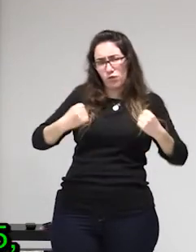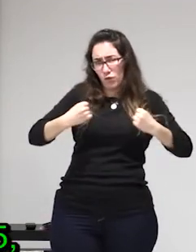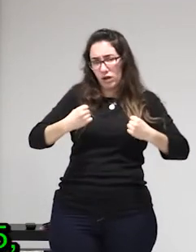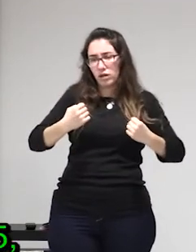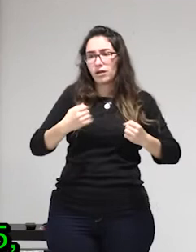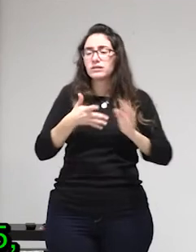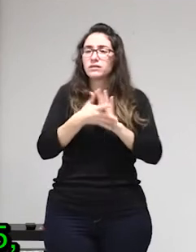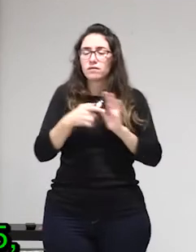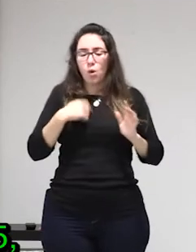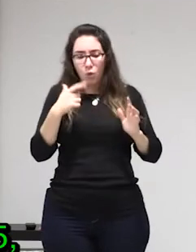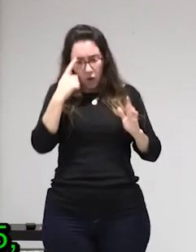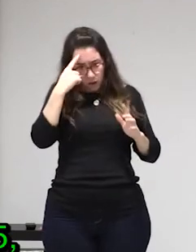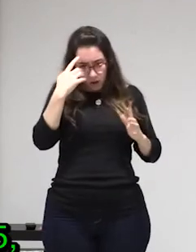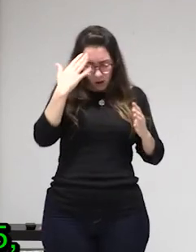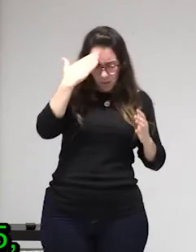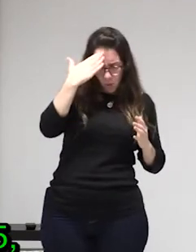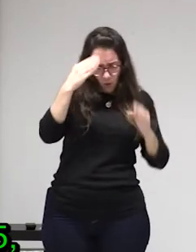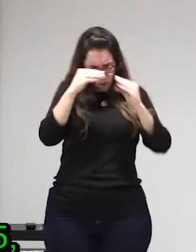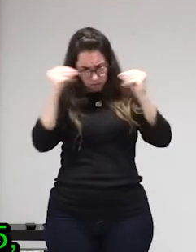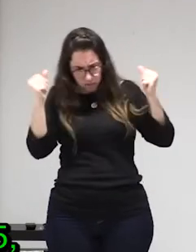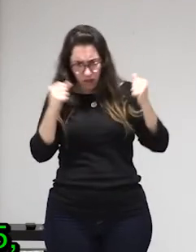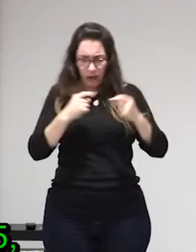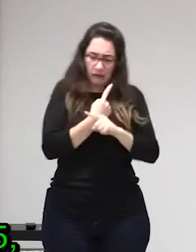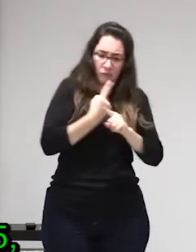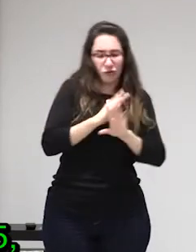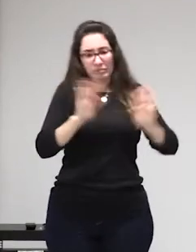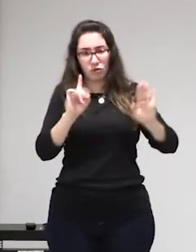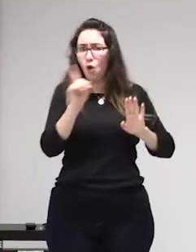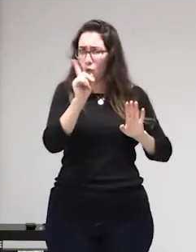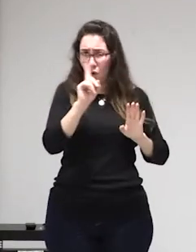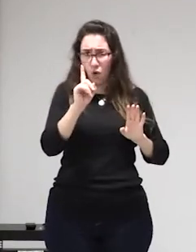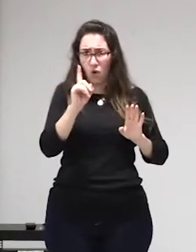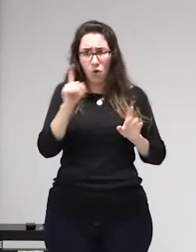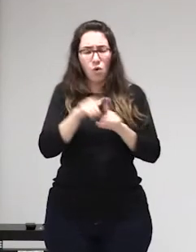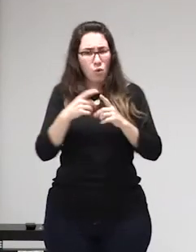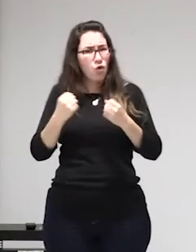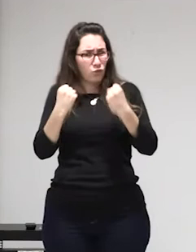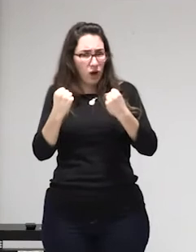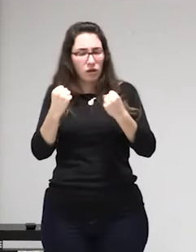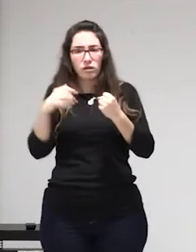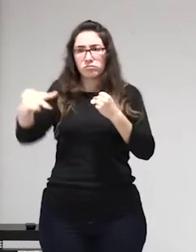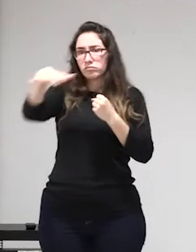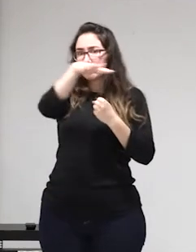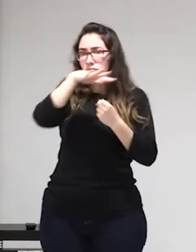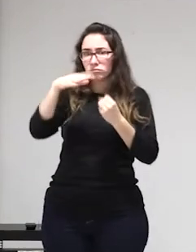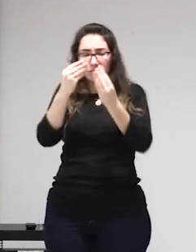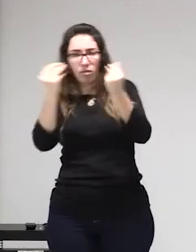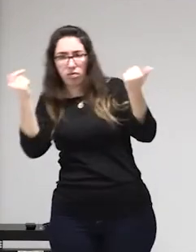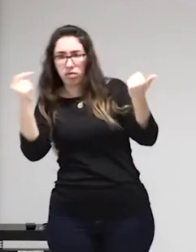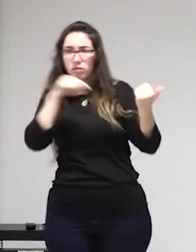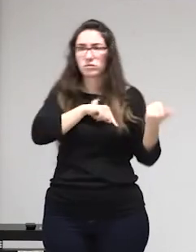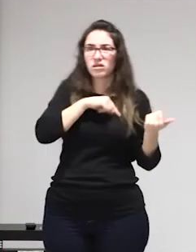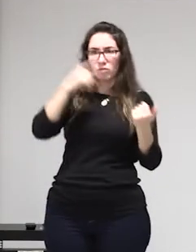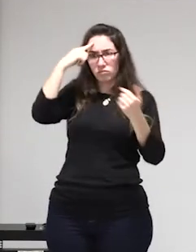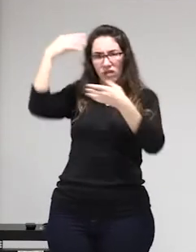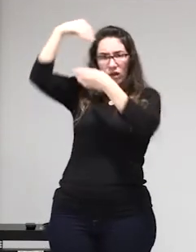si se consulta el el DSM-5 veremos que uno de los criterios diagnósticos